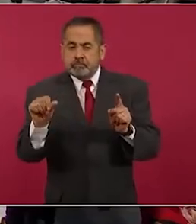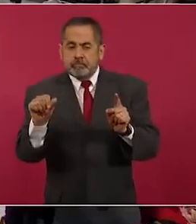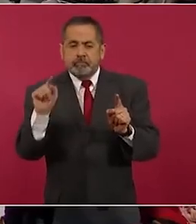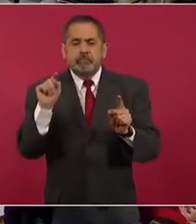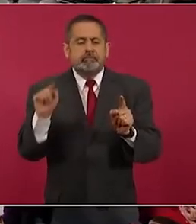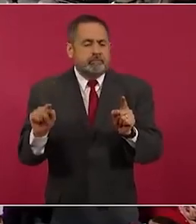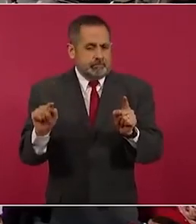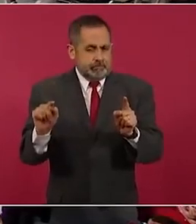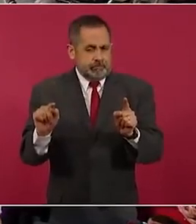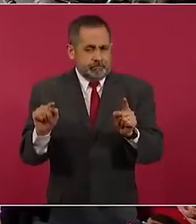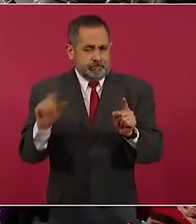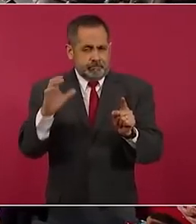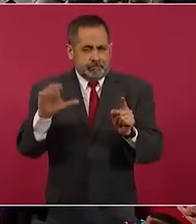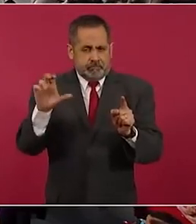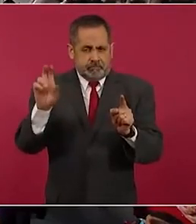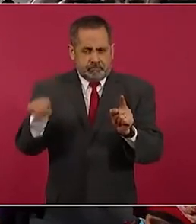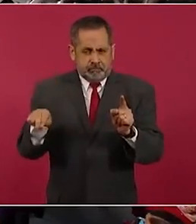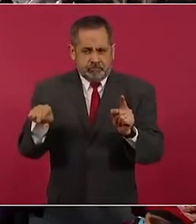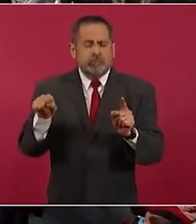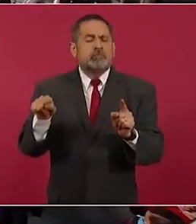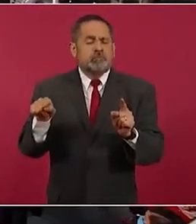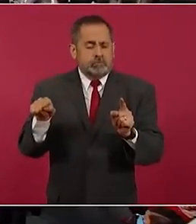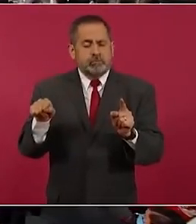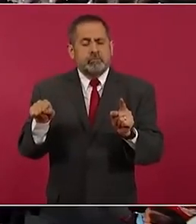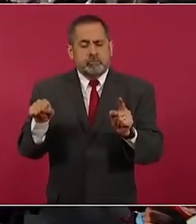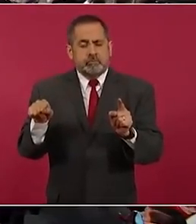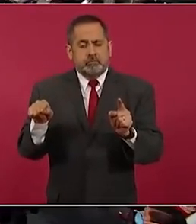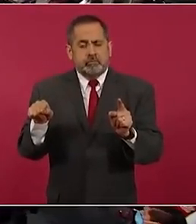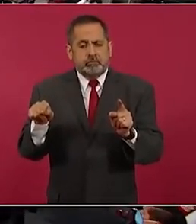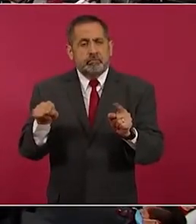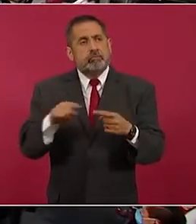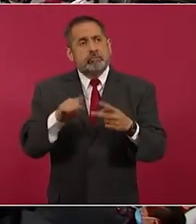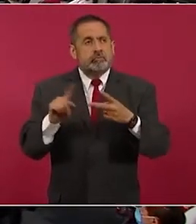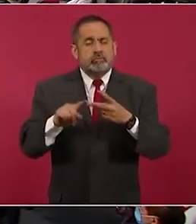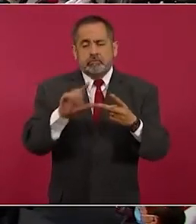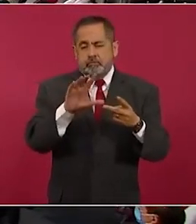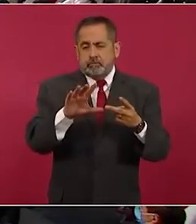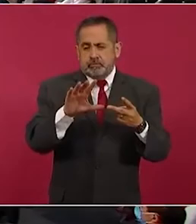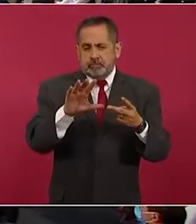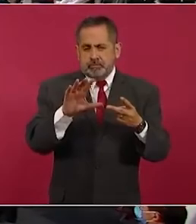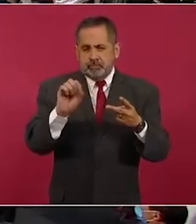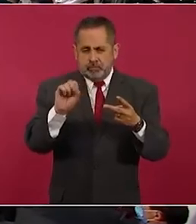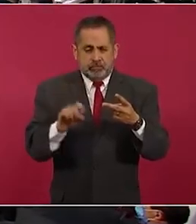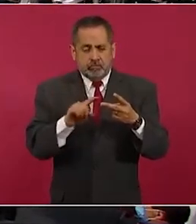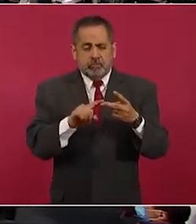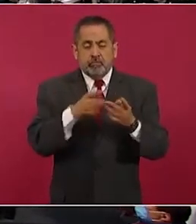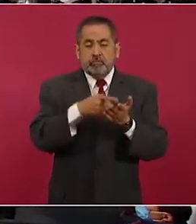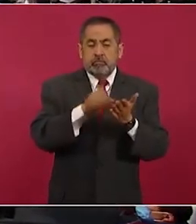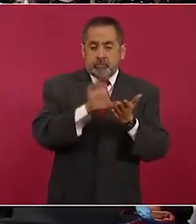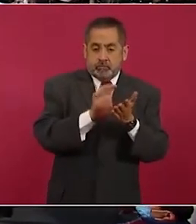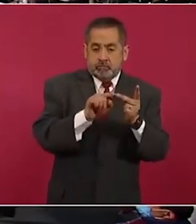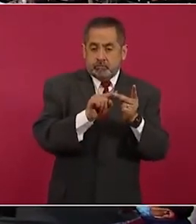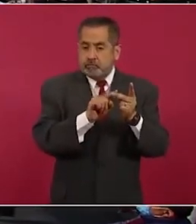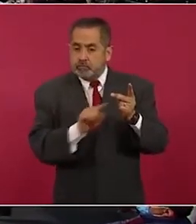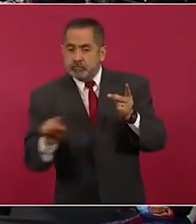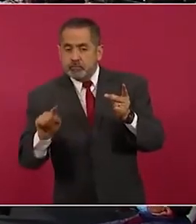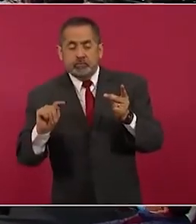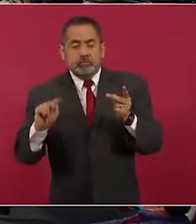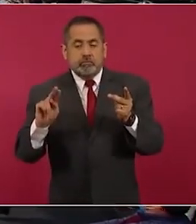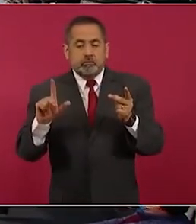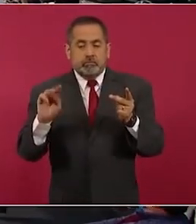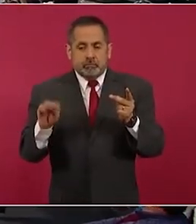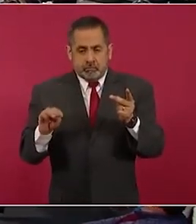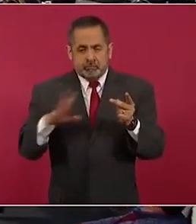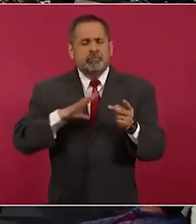Cancún y el 5 sur de Playa del Carmen a Tulum, ese